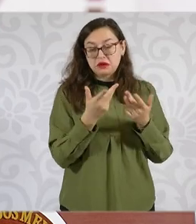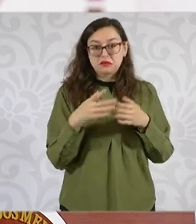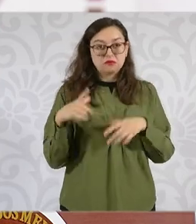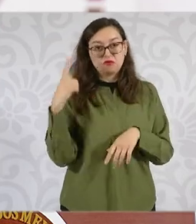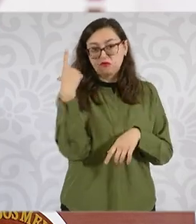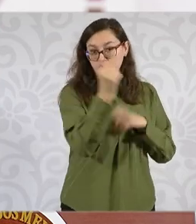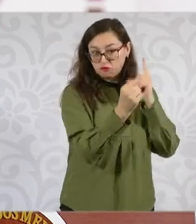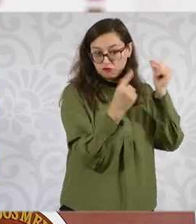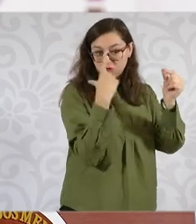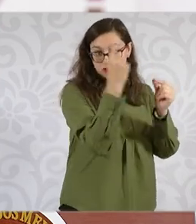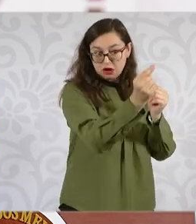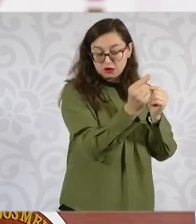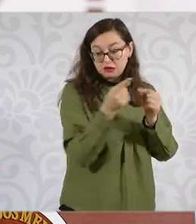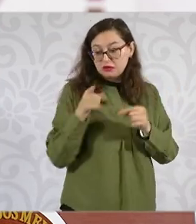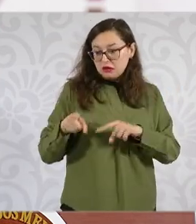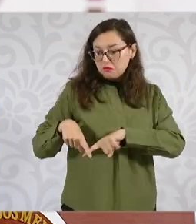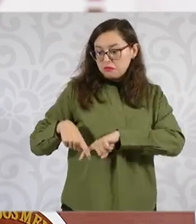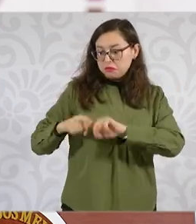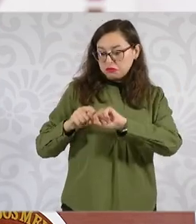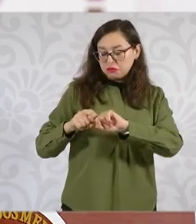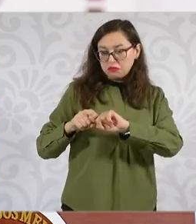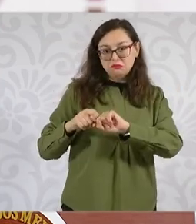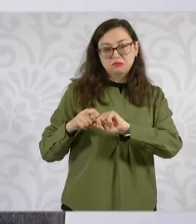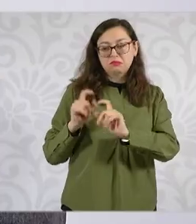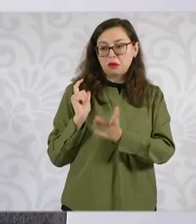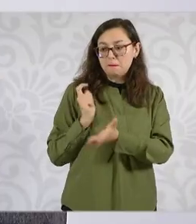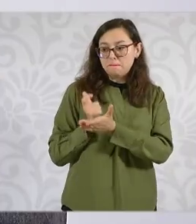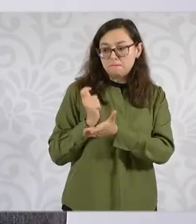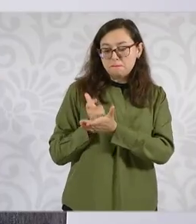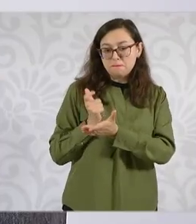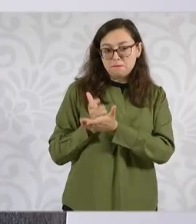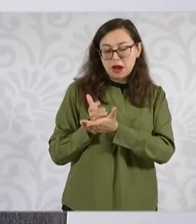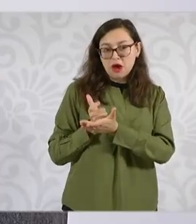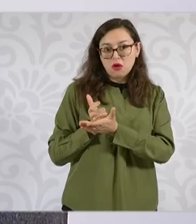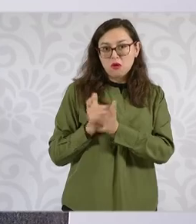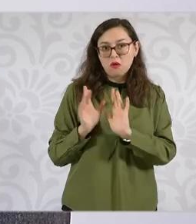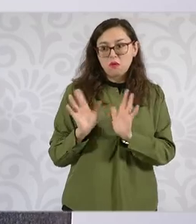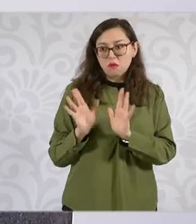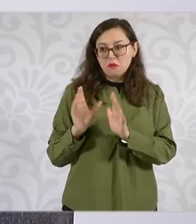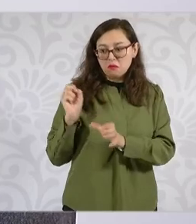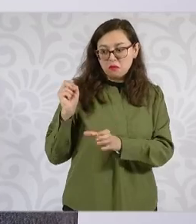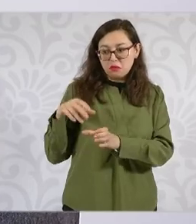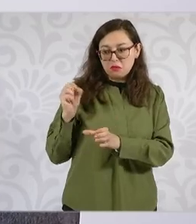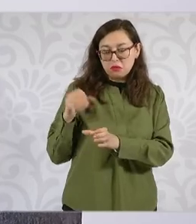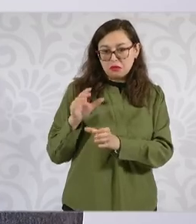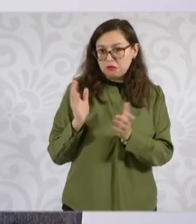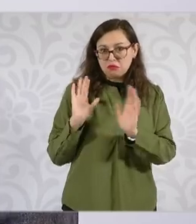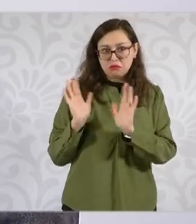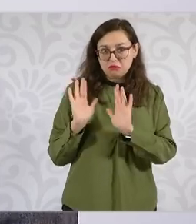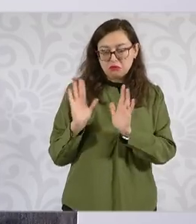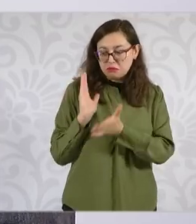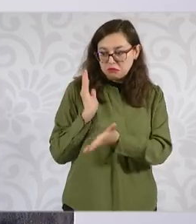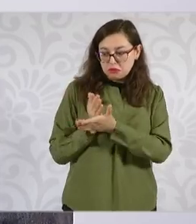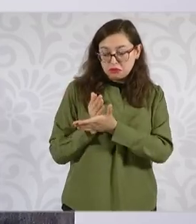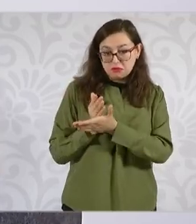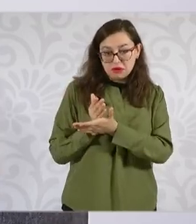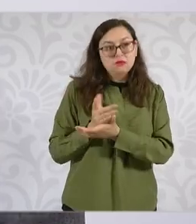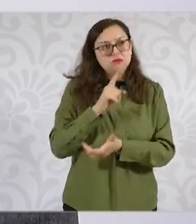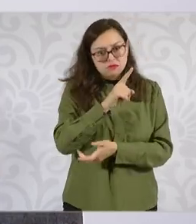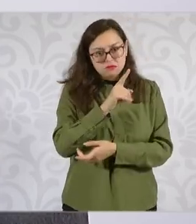o pueden iniciar con sus aportaciones. Entonces, esto queda